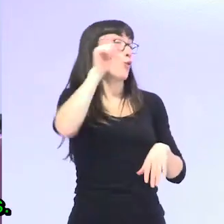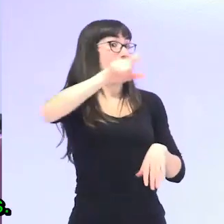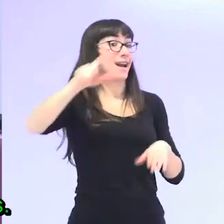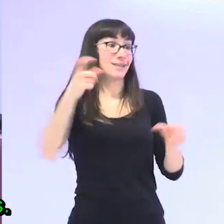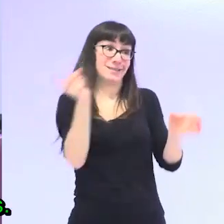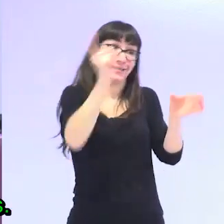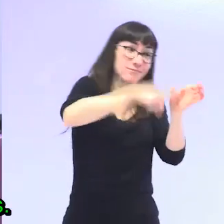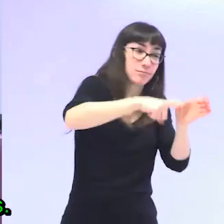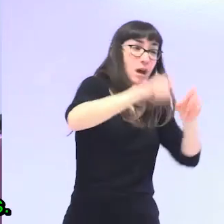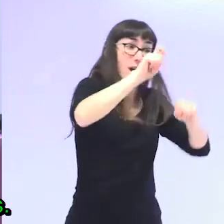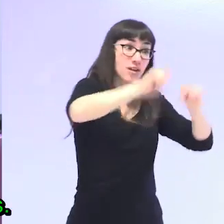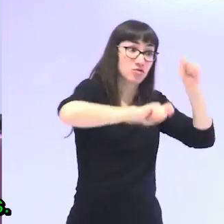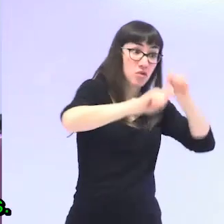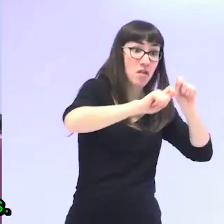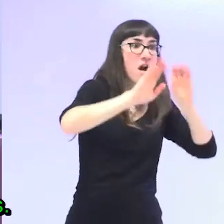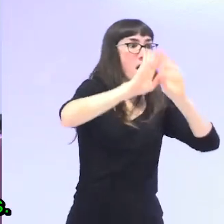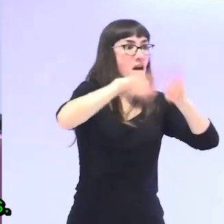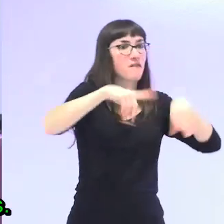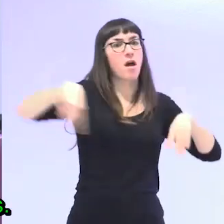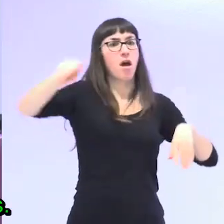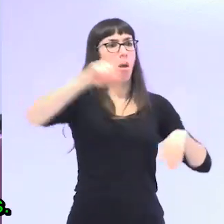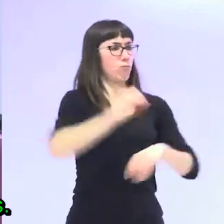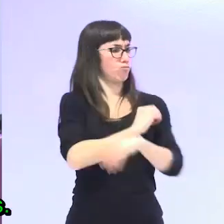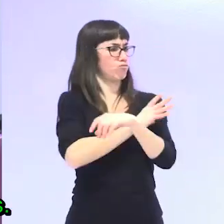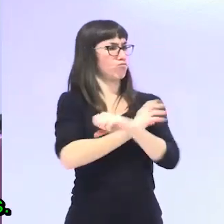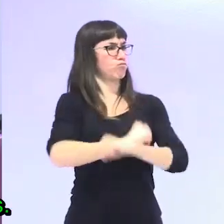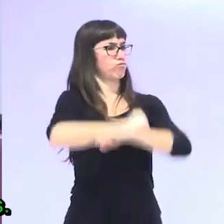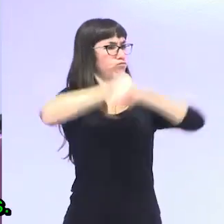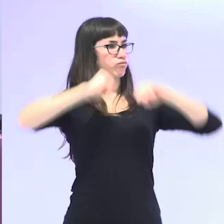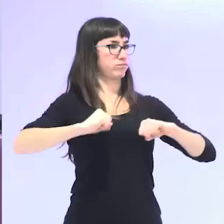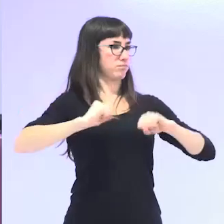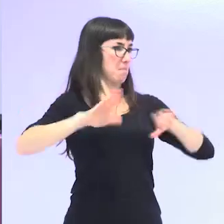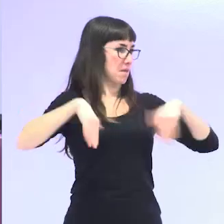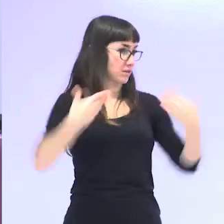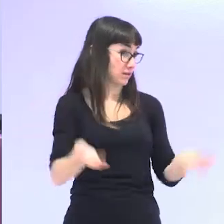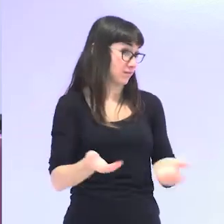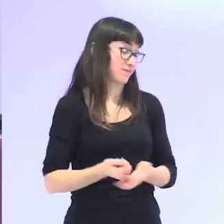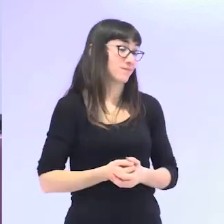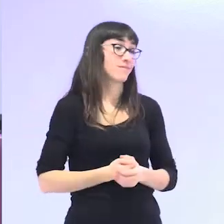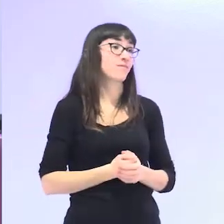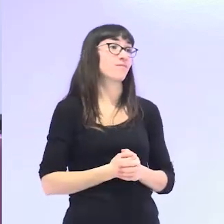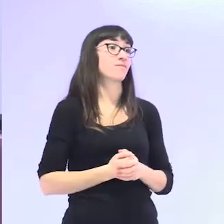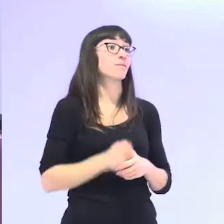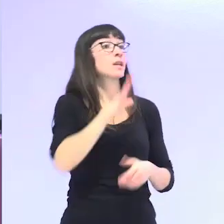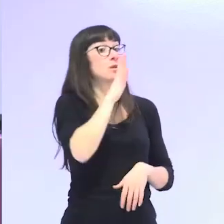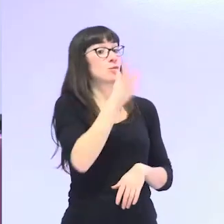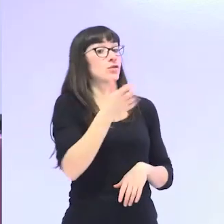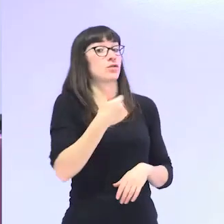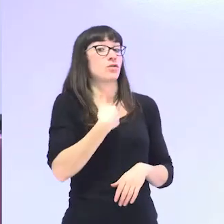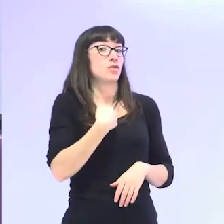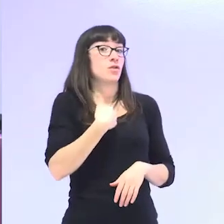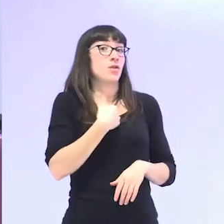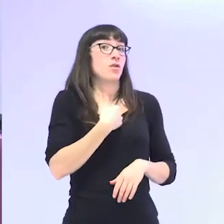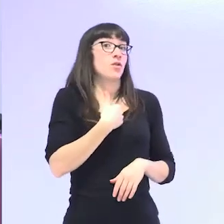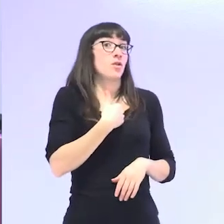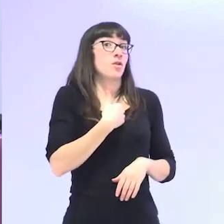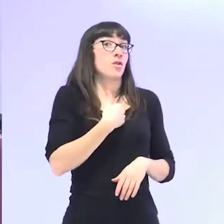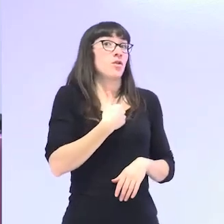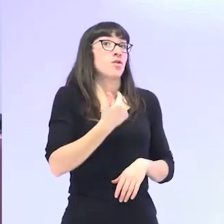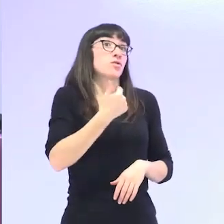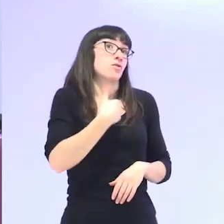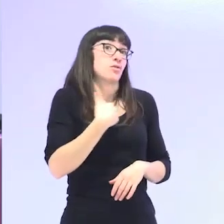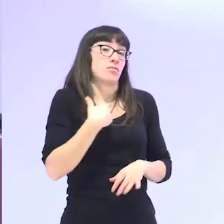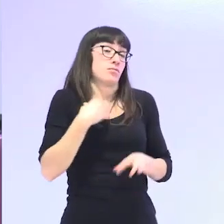asociacionismo las mujeres se empoderaban mucho más. Por lo tanto, yo lo que lo he ido